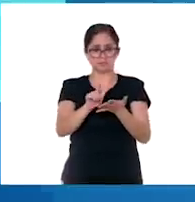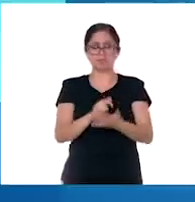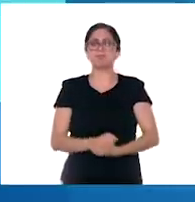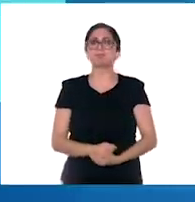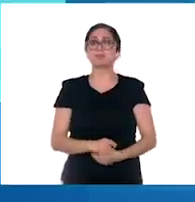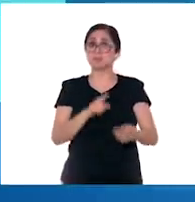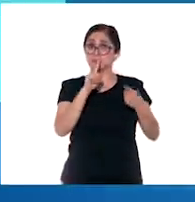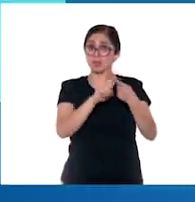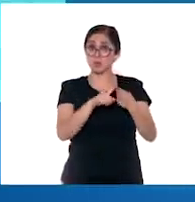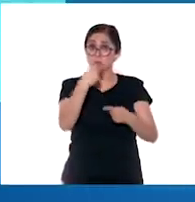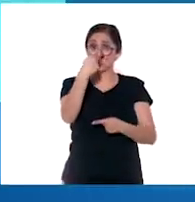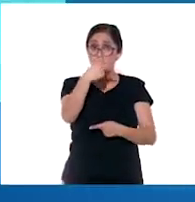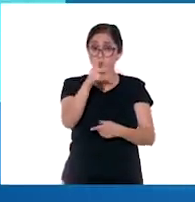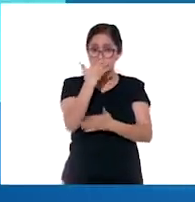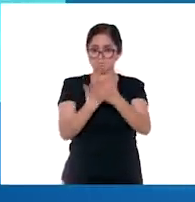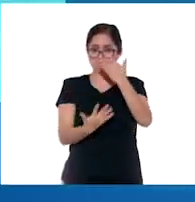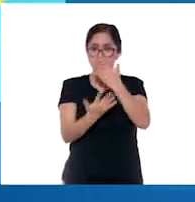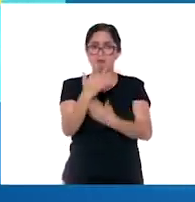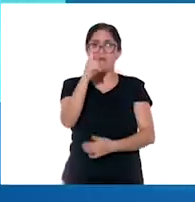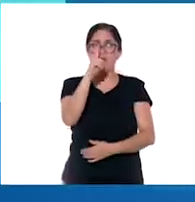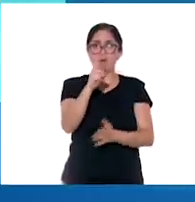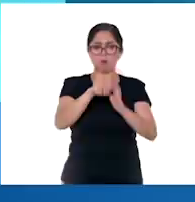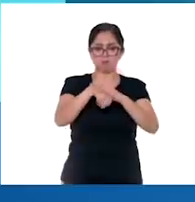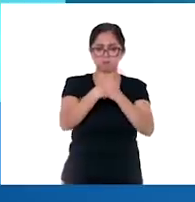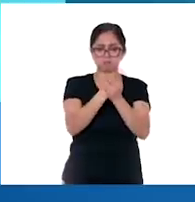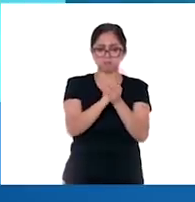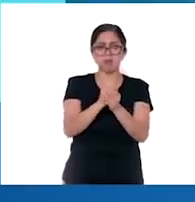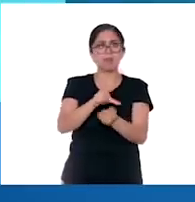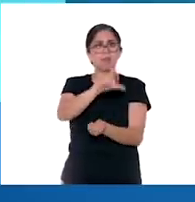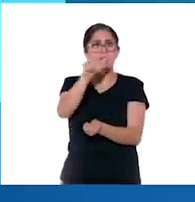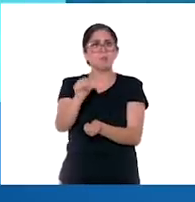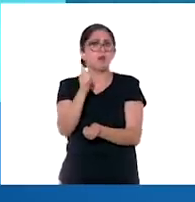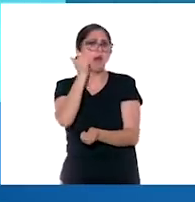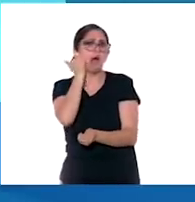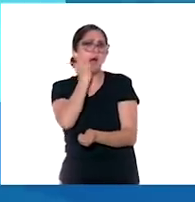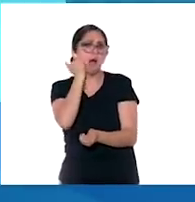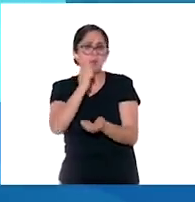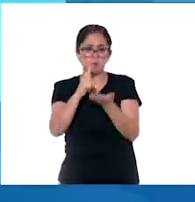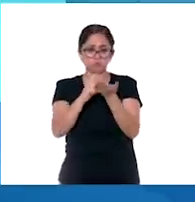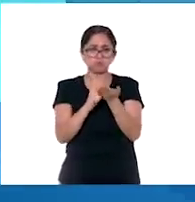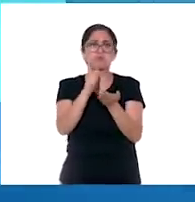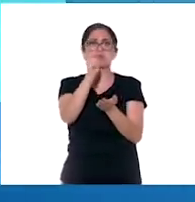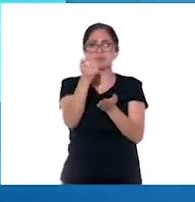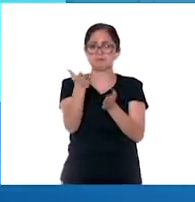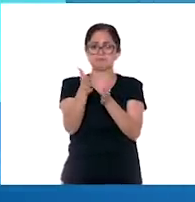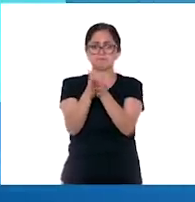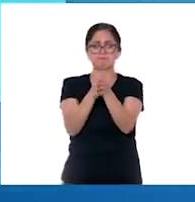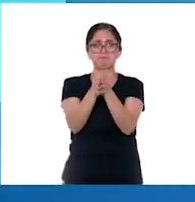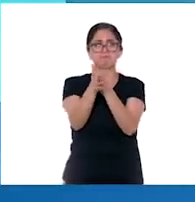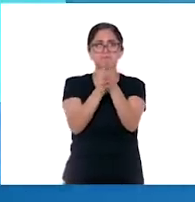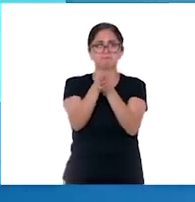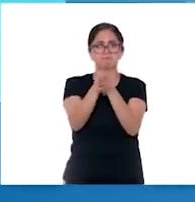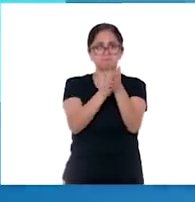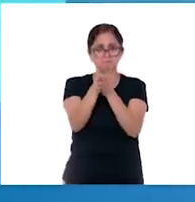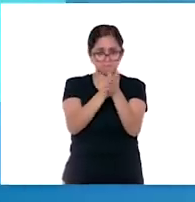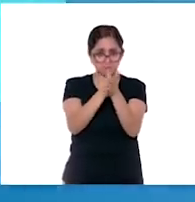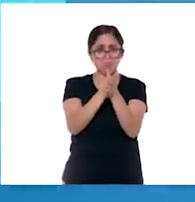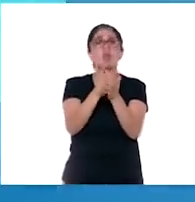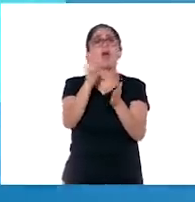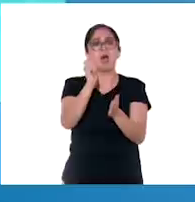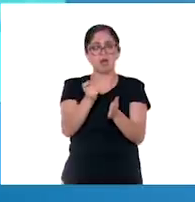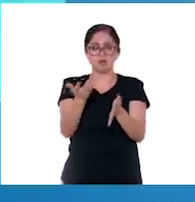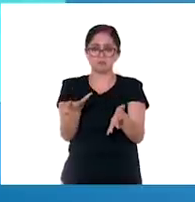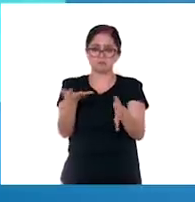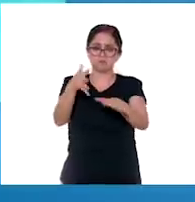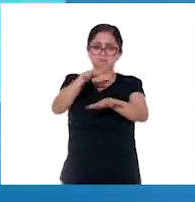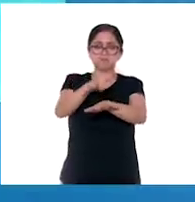manos. Usa suficiente jabón. Frota tus palmas una con la otra. Ahora, frota la